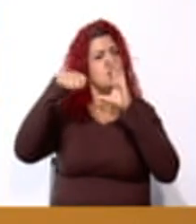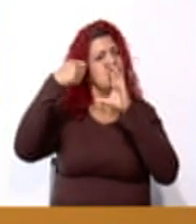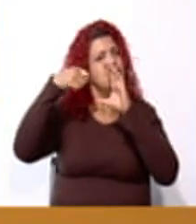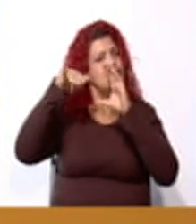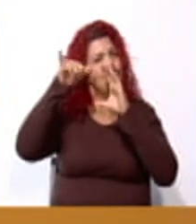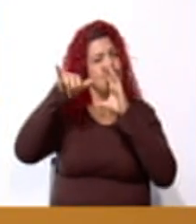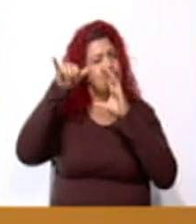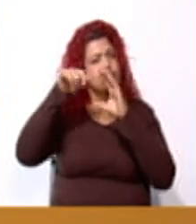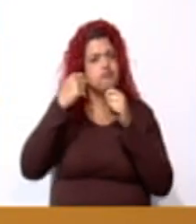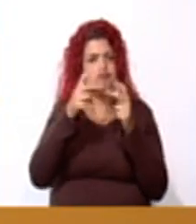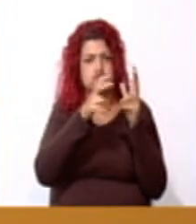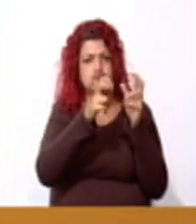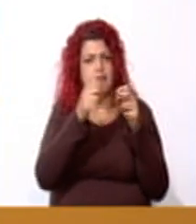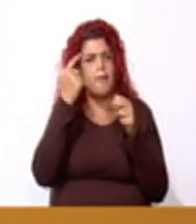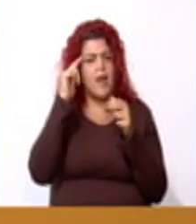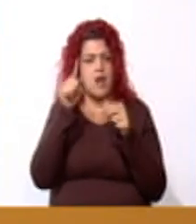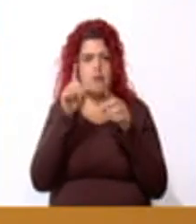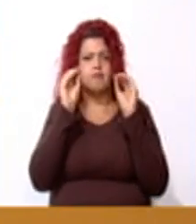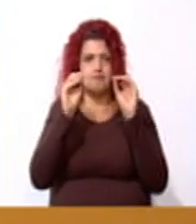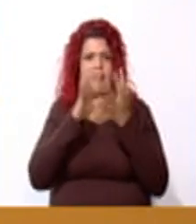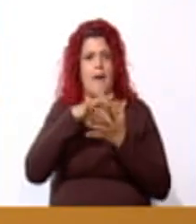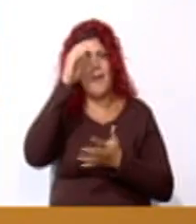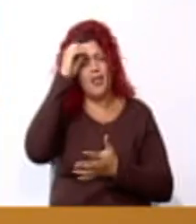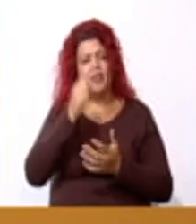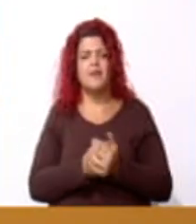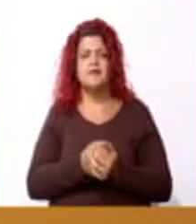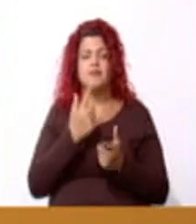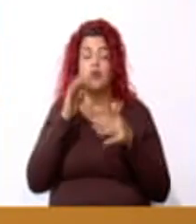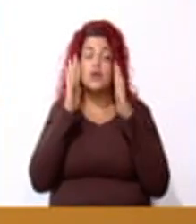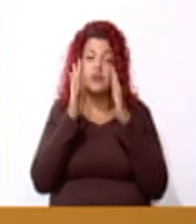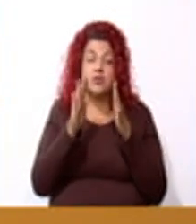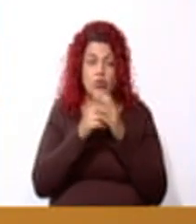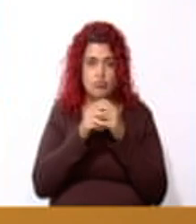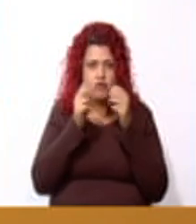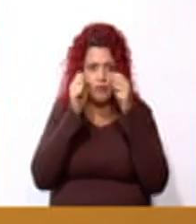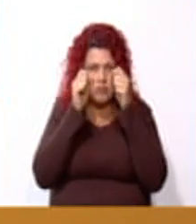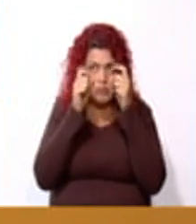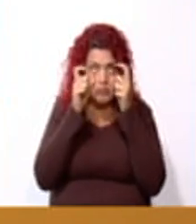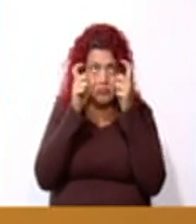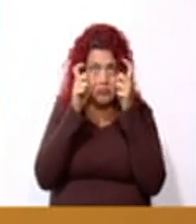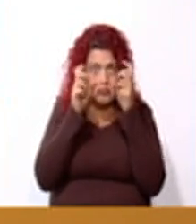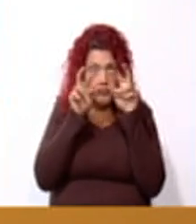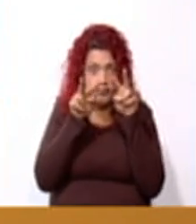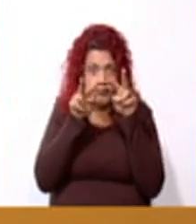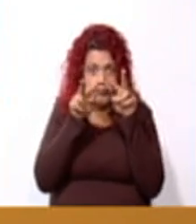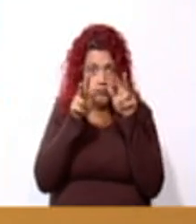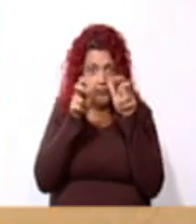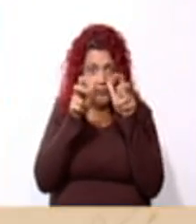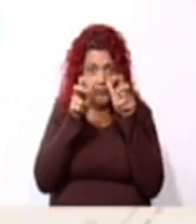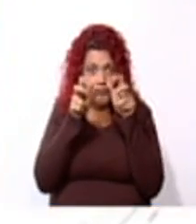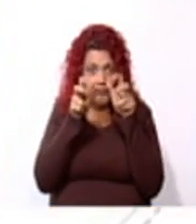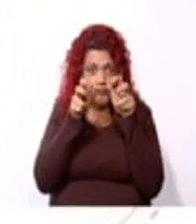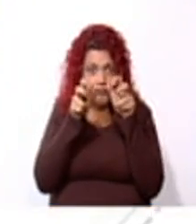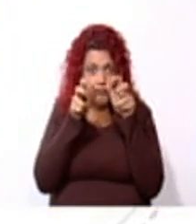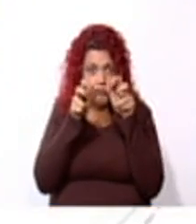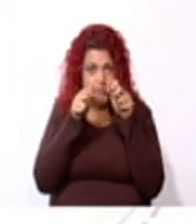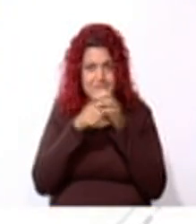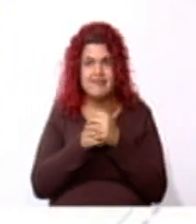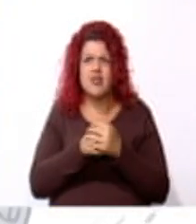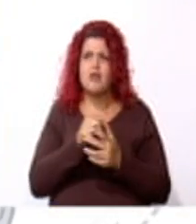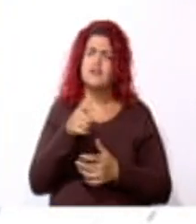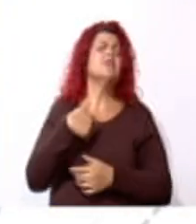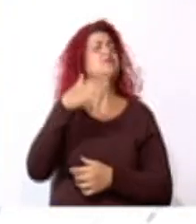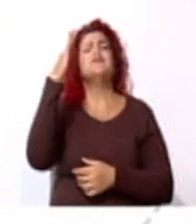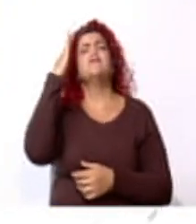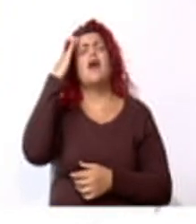educativos. Así que, prestemos mucha atención a esos ojitos bien abiertos y veamos el video. ¿Sabes cuál es la